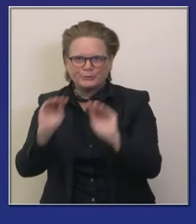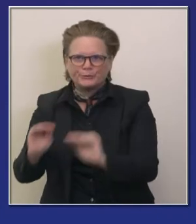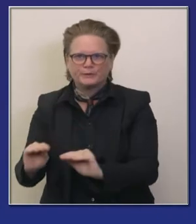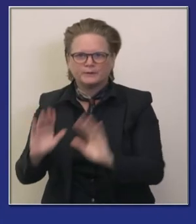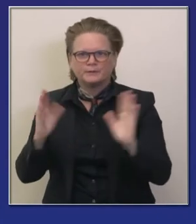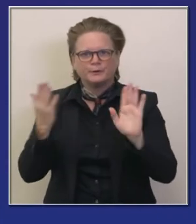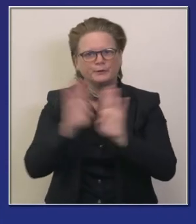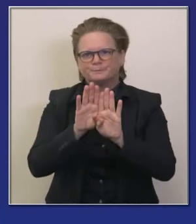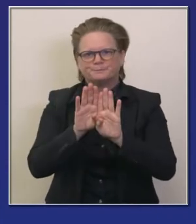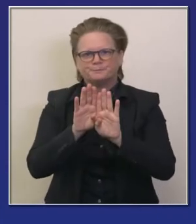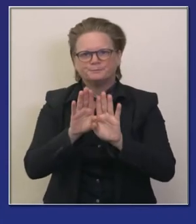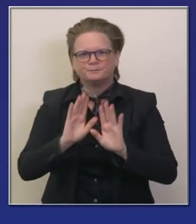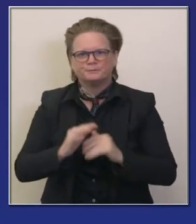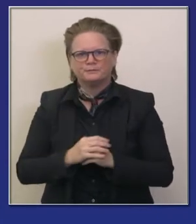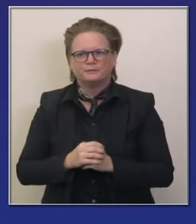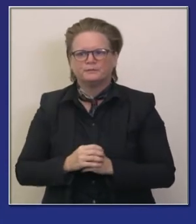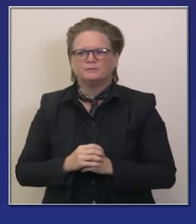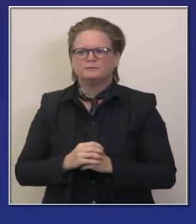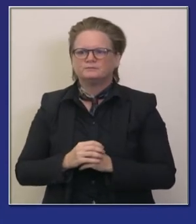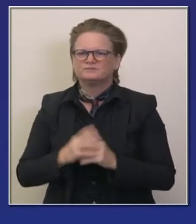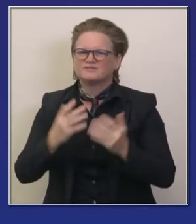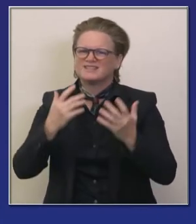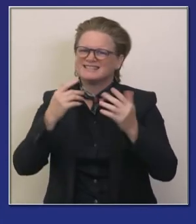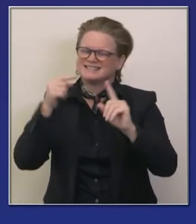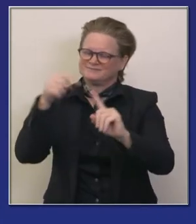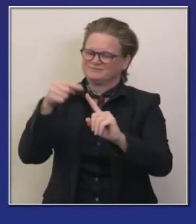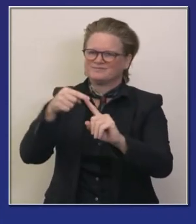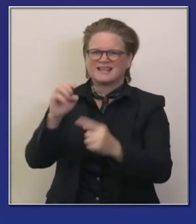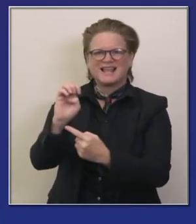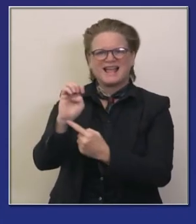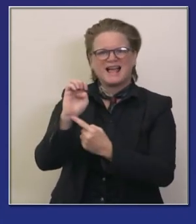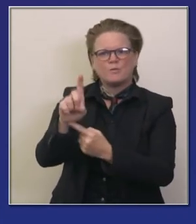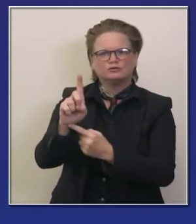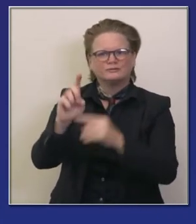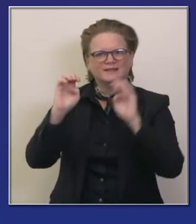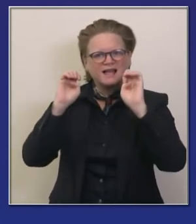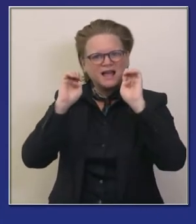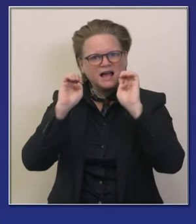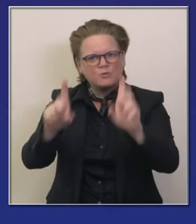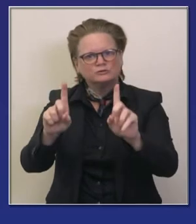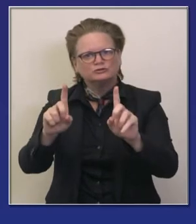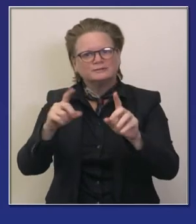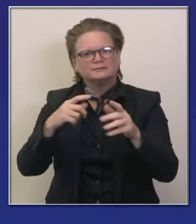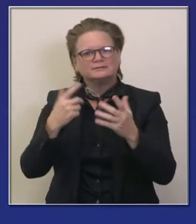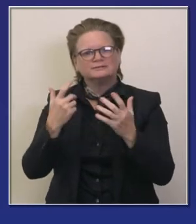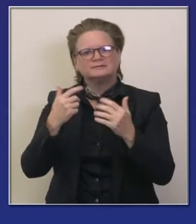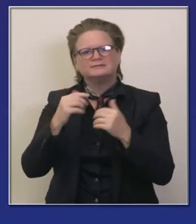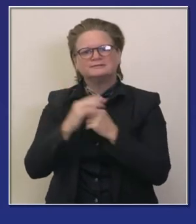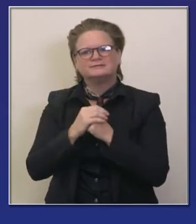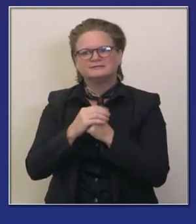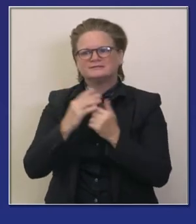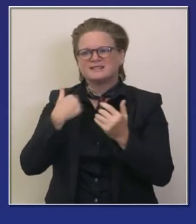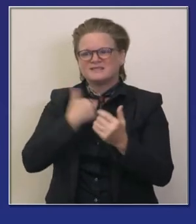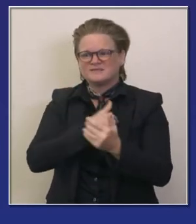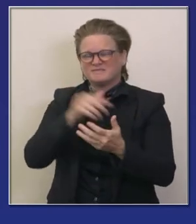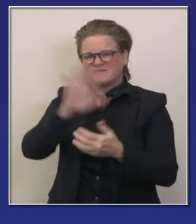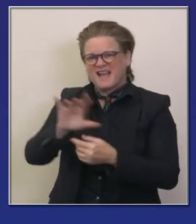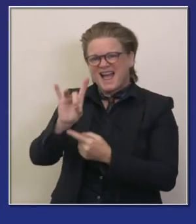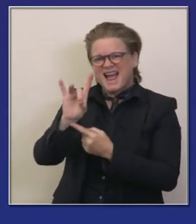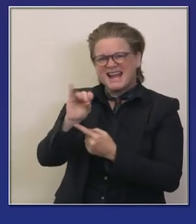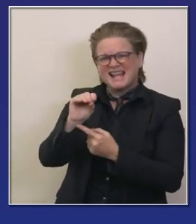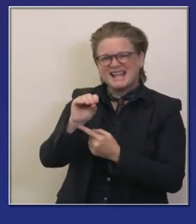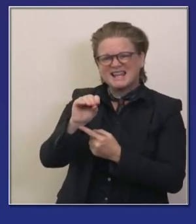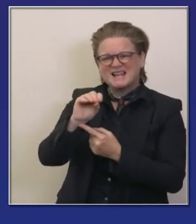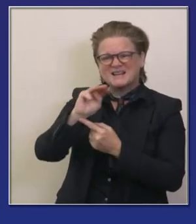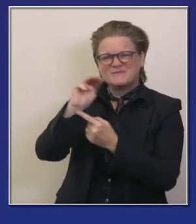habiendo dicho esto quiero hablar más sobre la causa de la educación y les quiero traer las últimas noticias al respecto más de 80